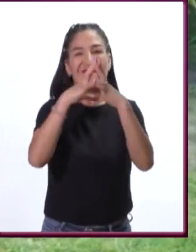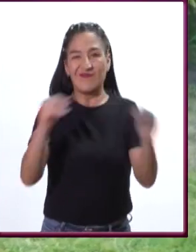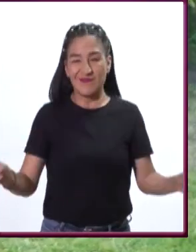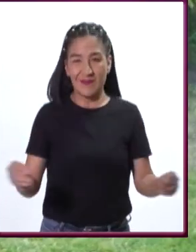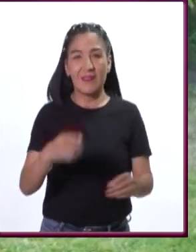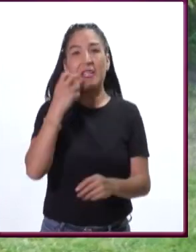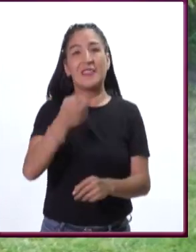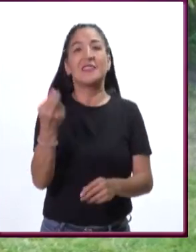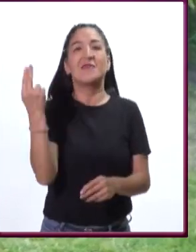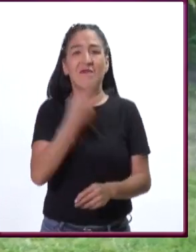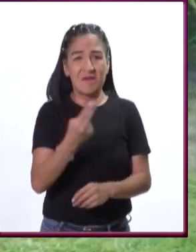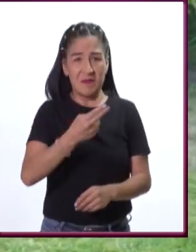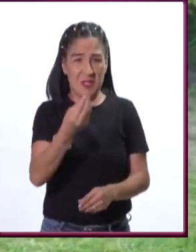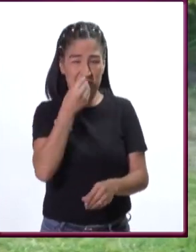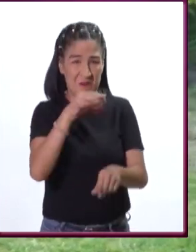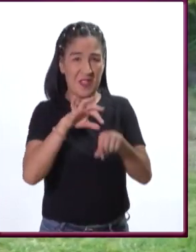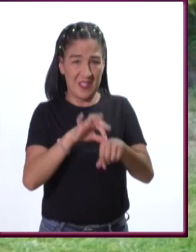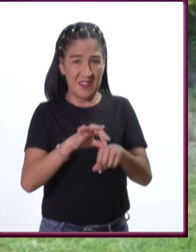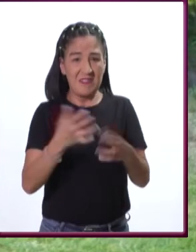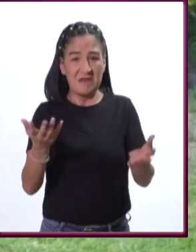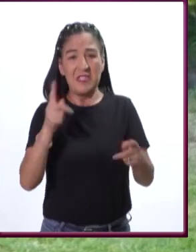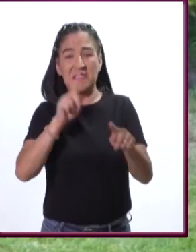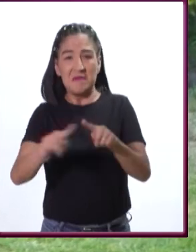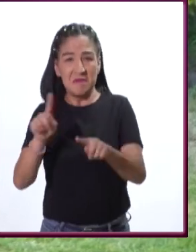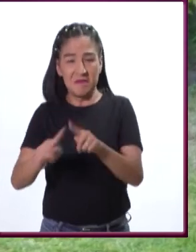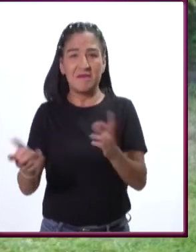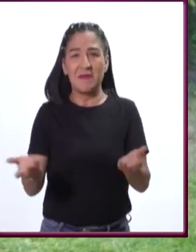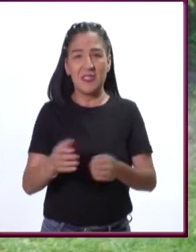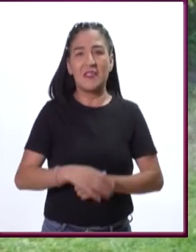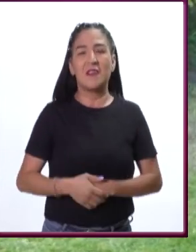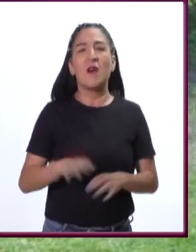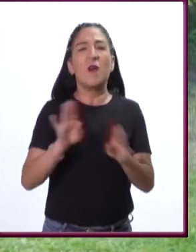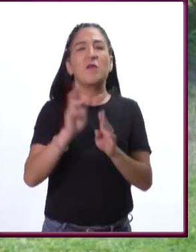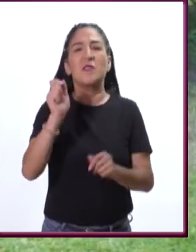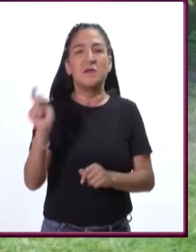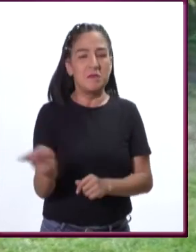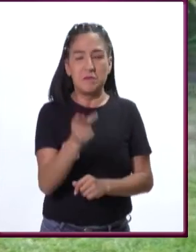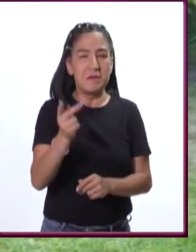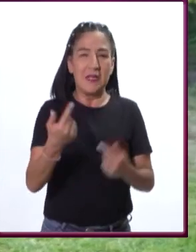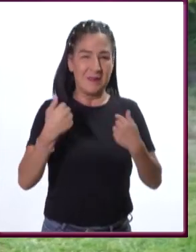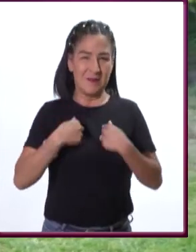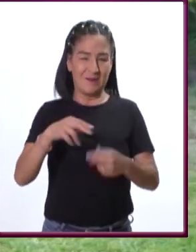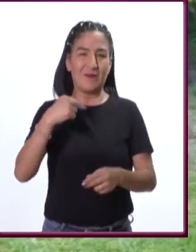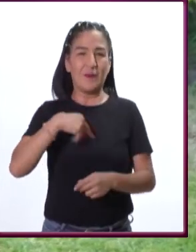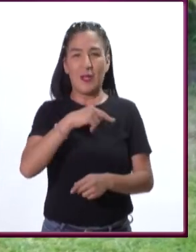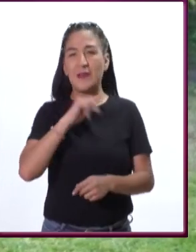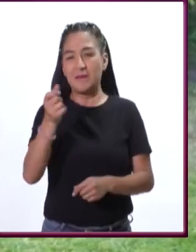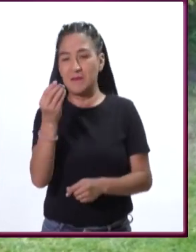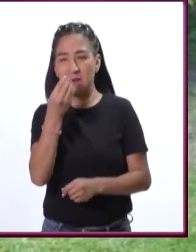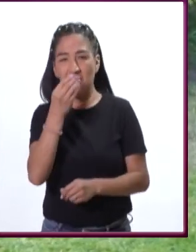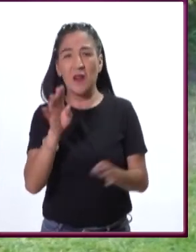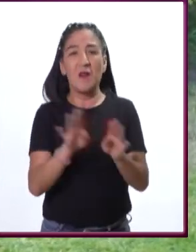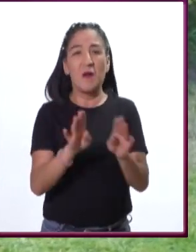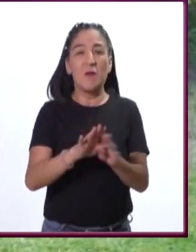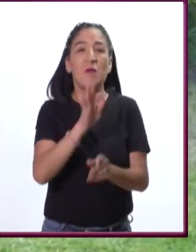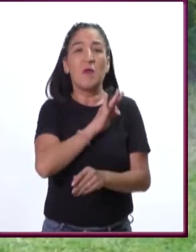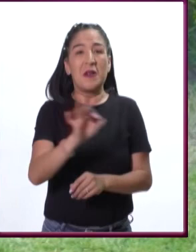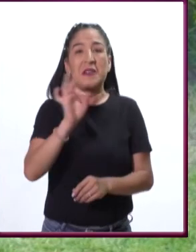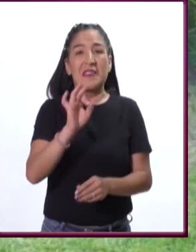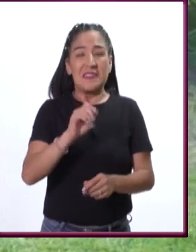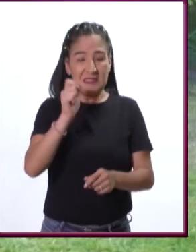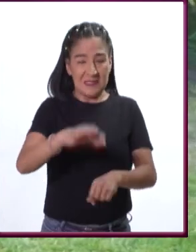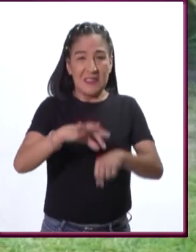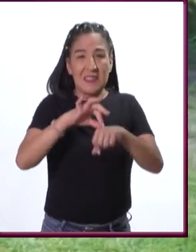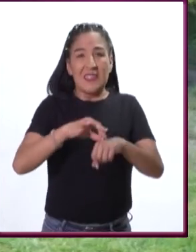necesitamos comer tanta carne y de cualquier tipo? Sin cuestionar nuestro consumo, podríamos estar ingiriendo carne